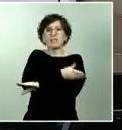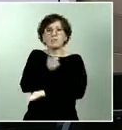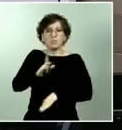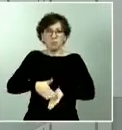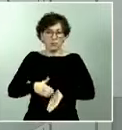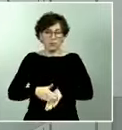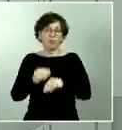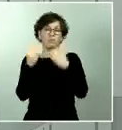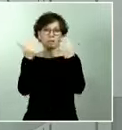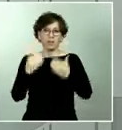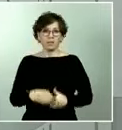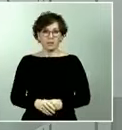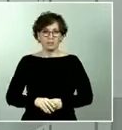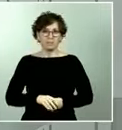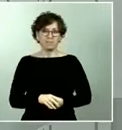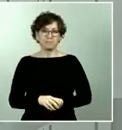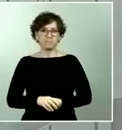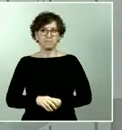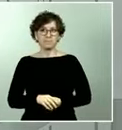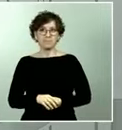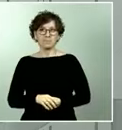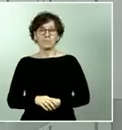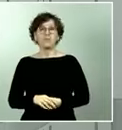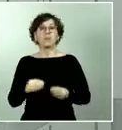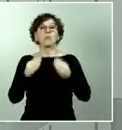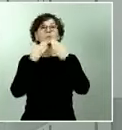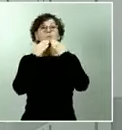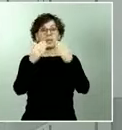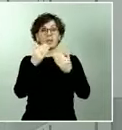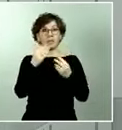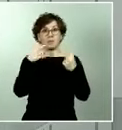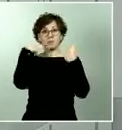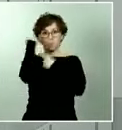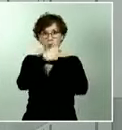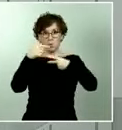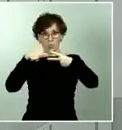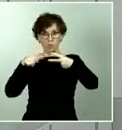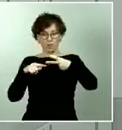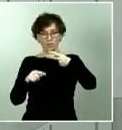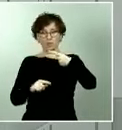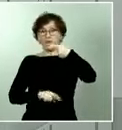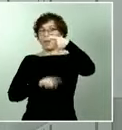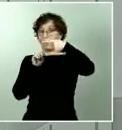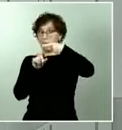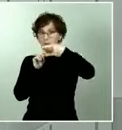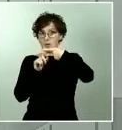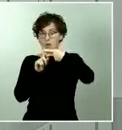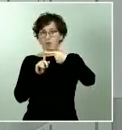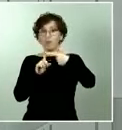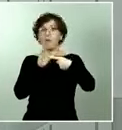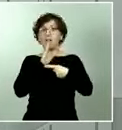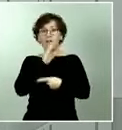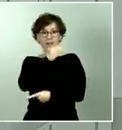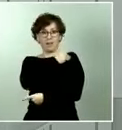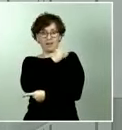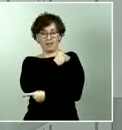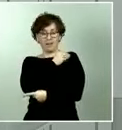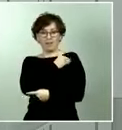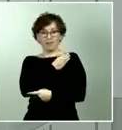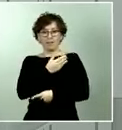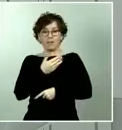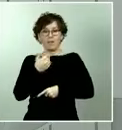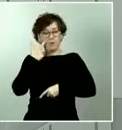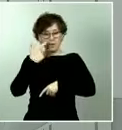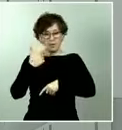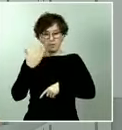Muchas gracias, María, por tus dos preguntas. En primer lugar, respondiendo a la primera pregunta que has formulado, el Gobierno hace ya unas semanas que está